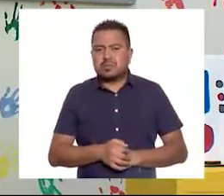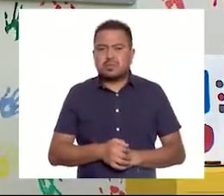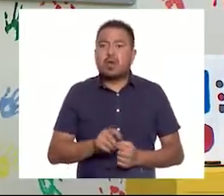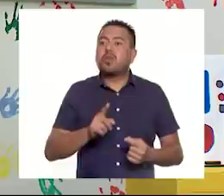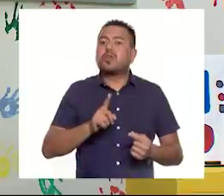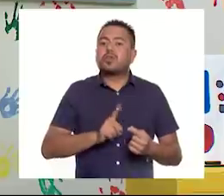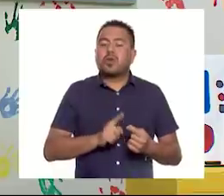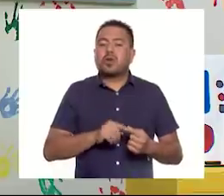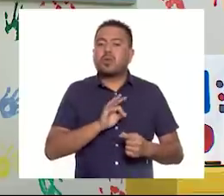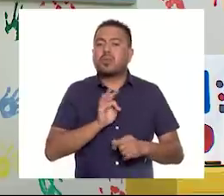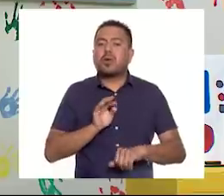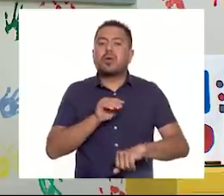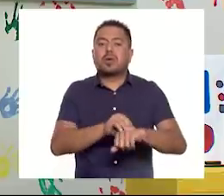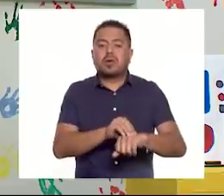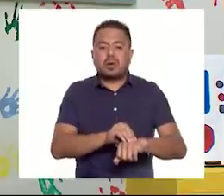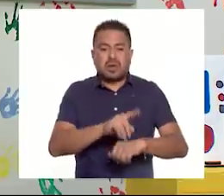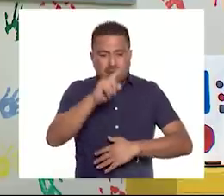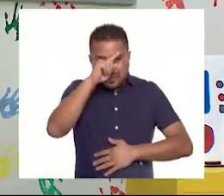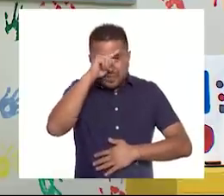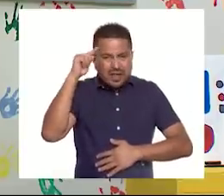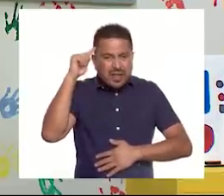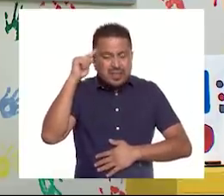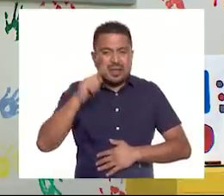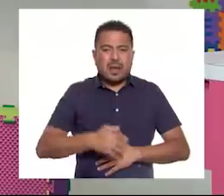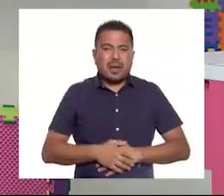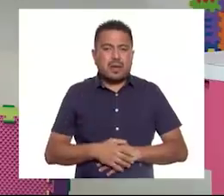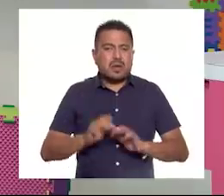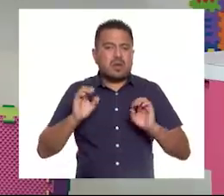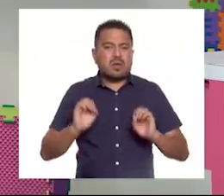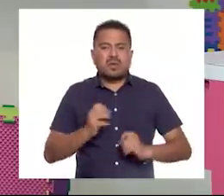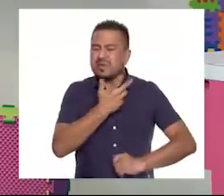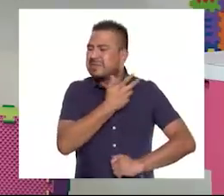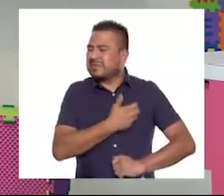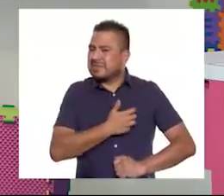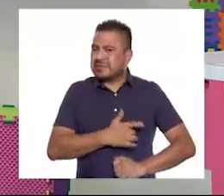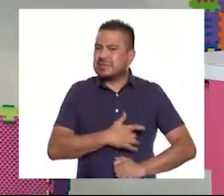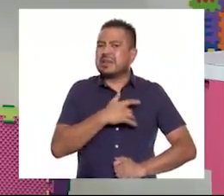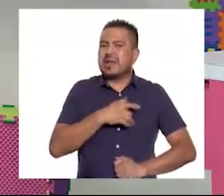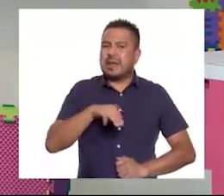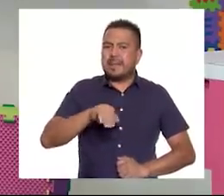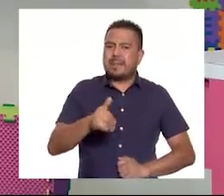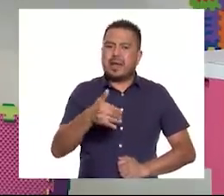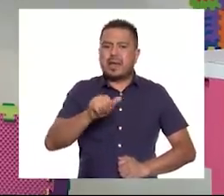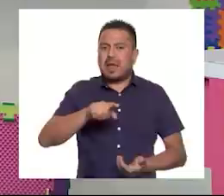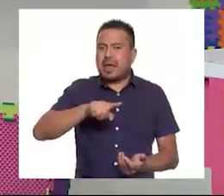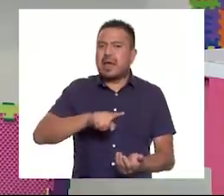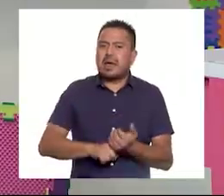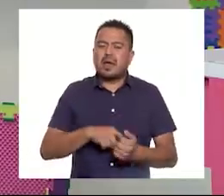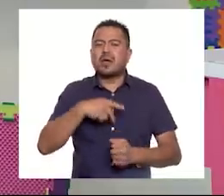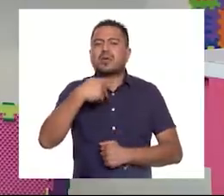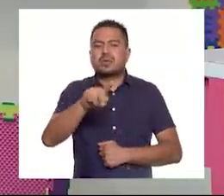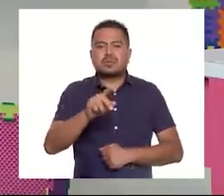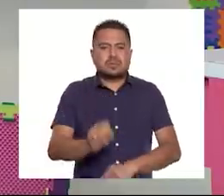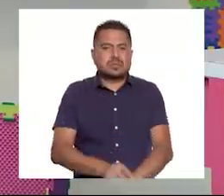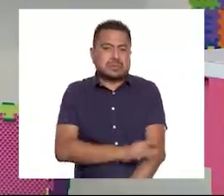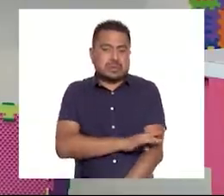¿Dónde pondrían al enfado o el disgusto que sintió Maya dentro de nuestro emocionómetro?